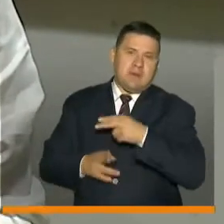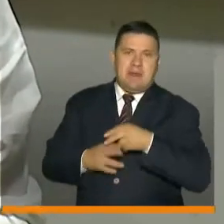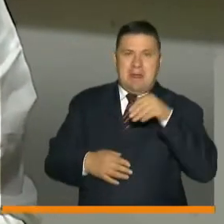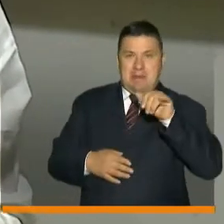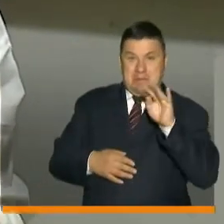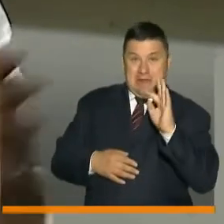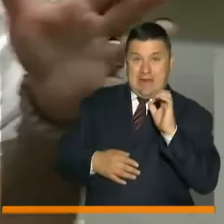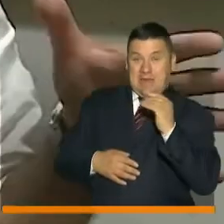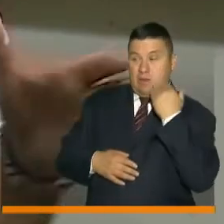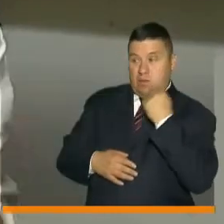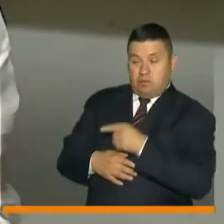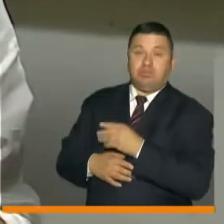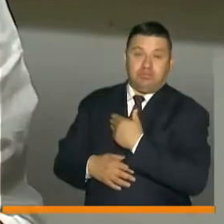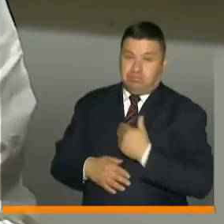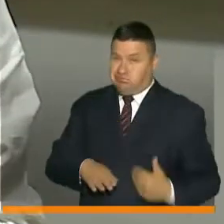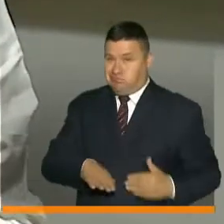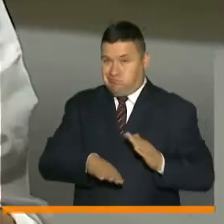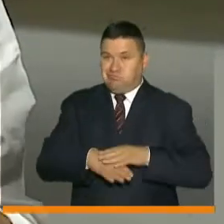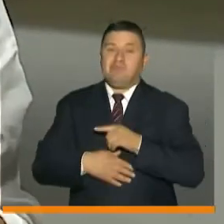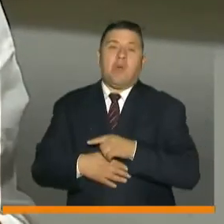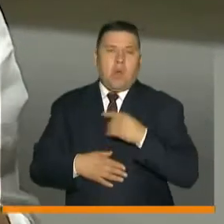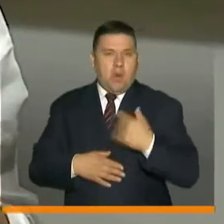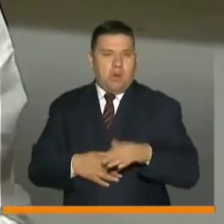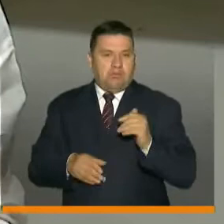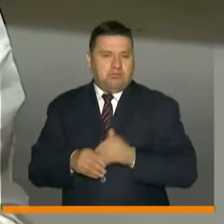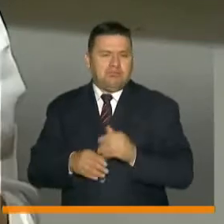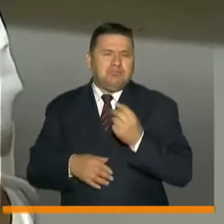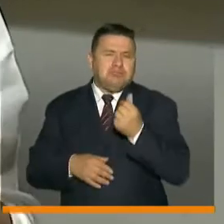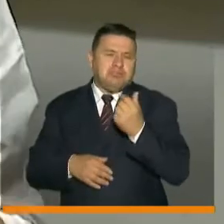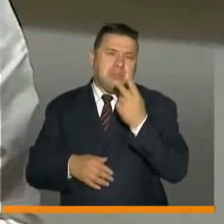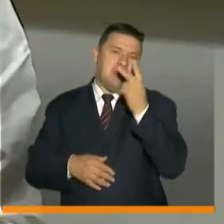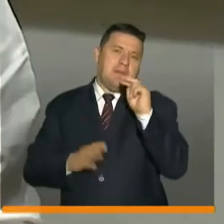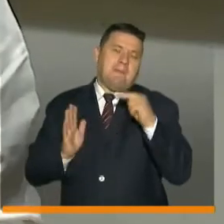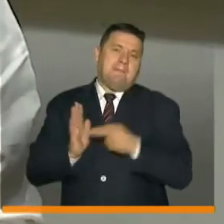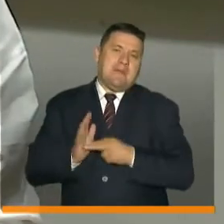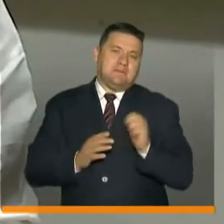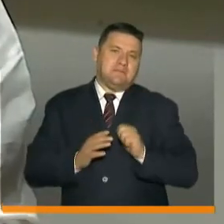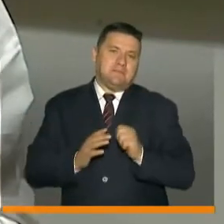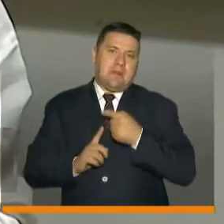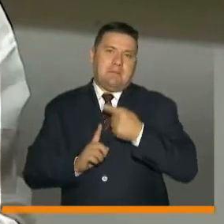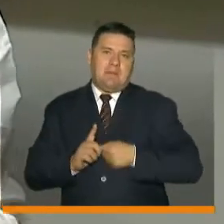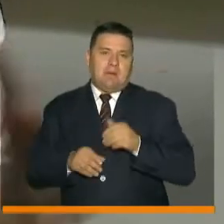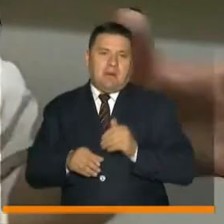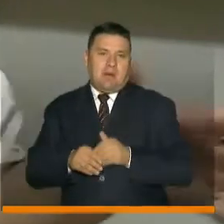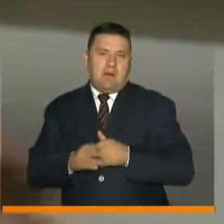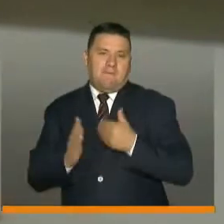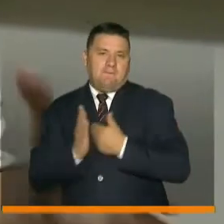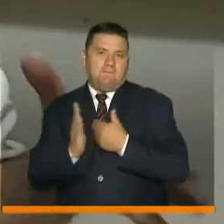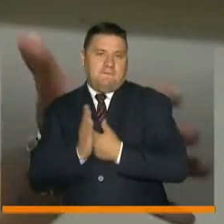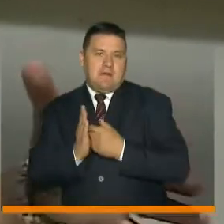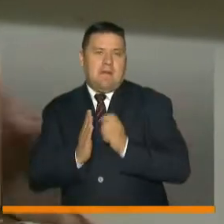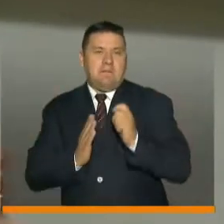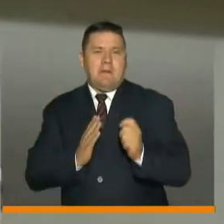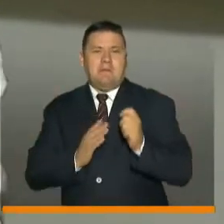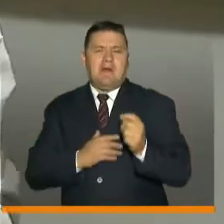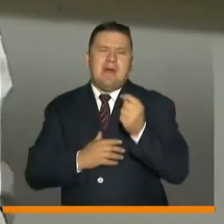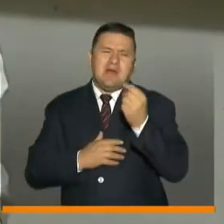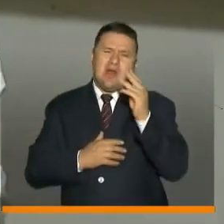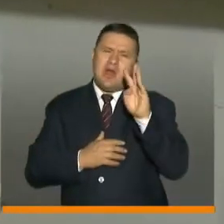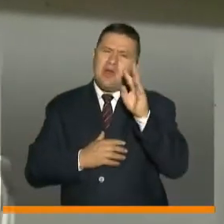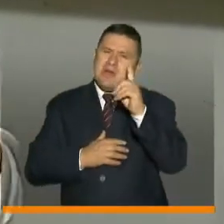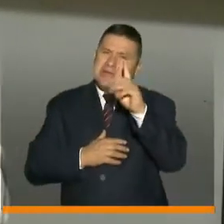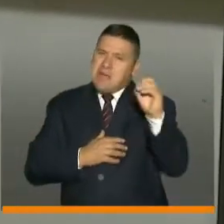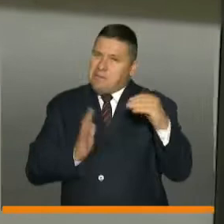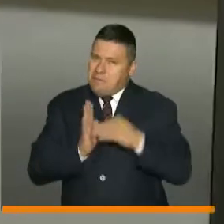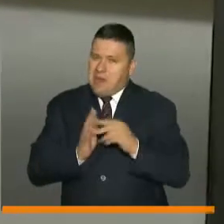doña Marta, presidente, ella va a tener un ahorro de cerca de 20 mil pesos mensuales en su factura. Ella paga entre 90 y 100